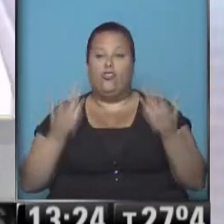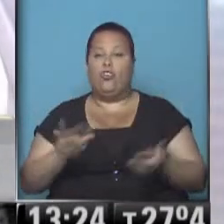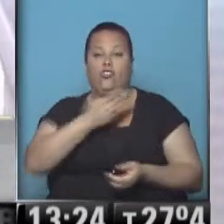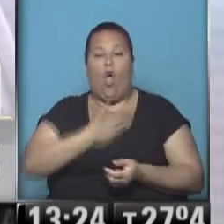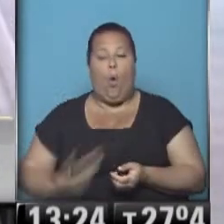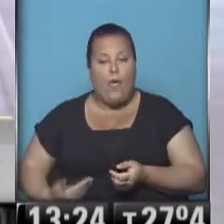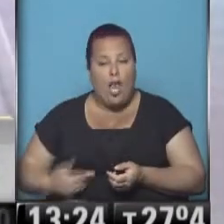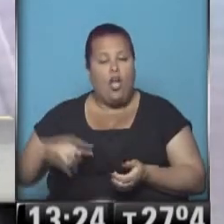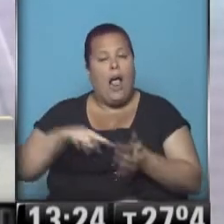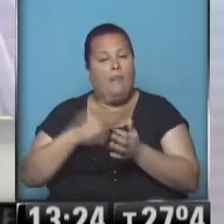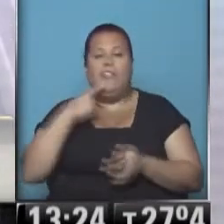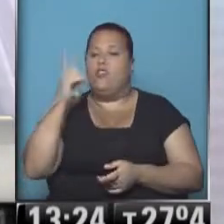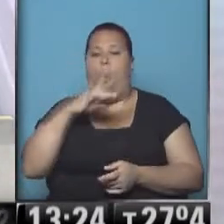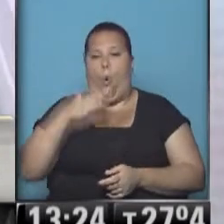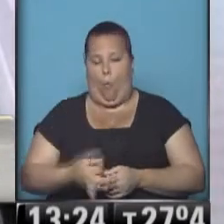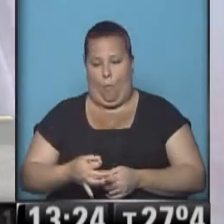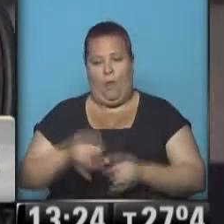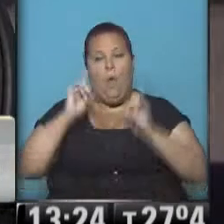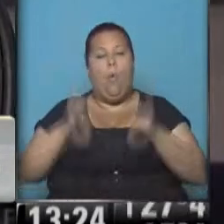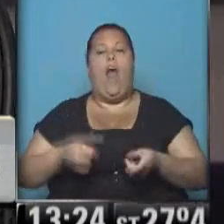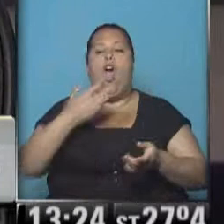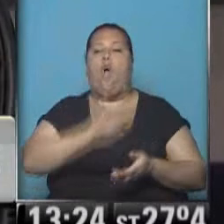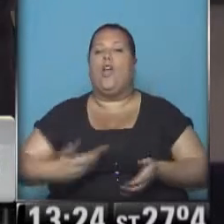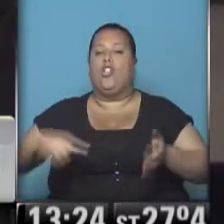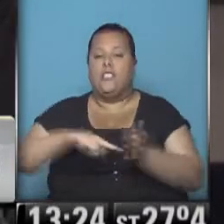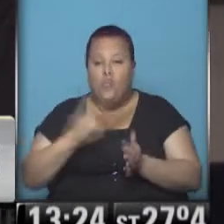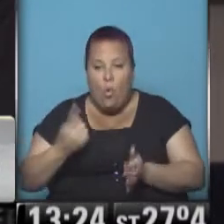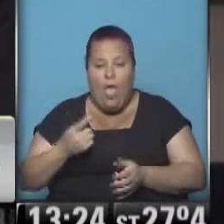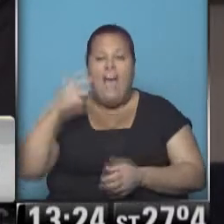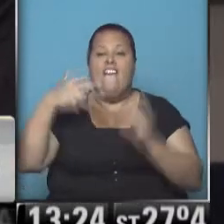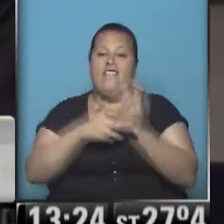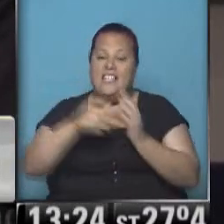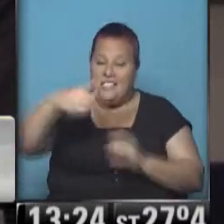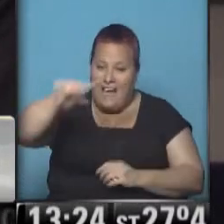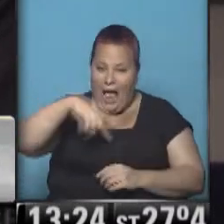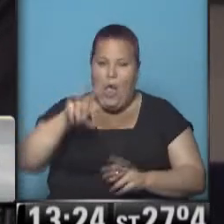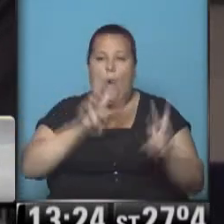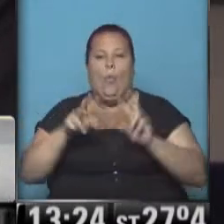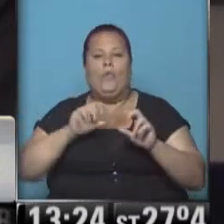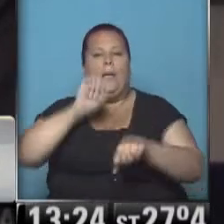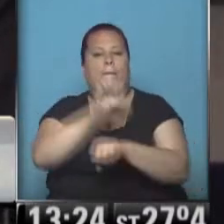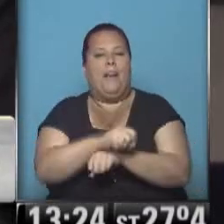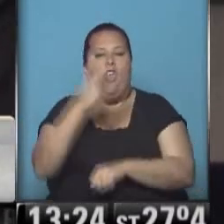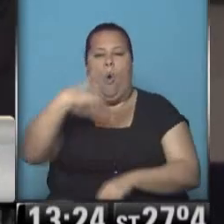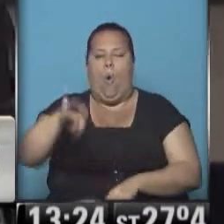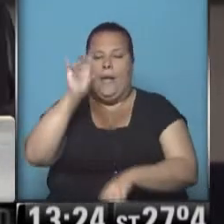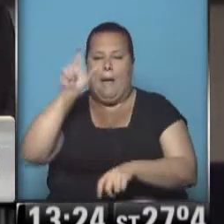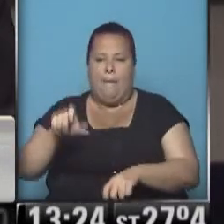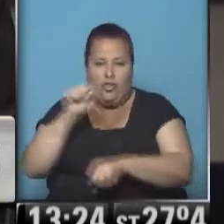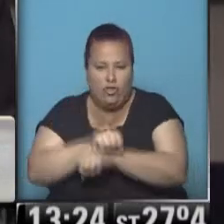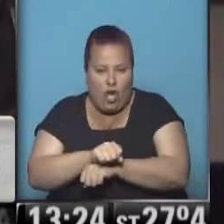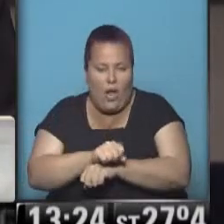gobierno de la ciudad incumple. Y al mismo tiempo, el gobierno de la ciudad, con sus fiscales, trata de meter presos a las únicas dos personas que